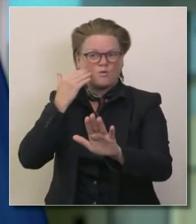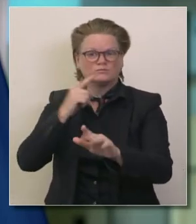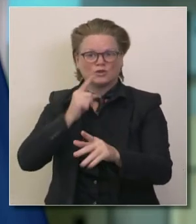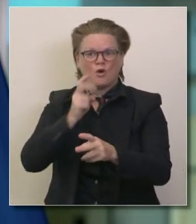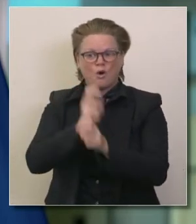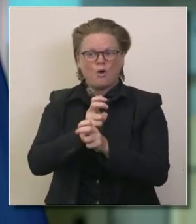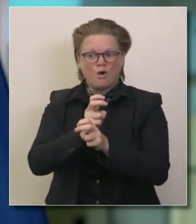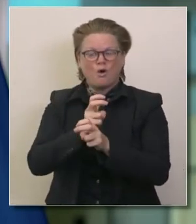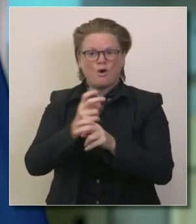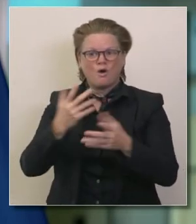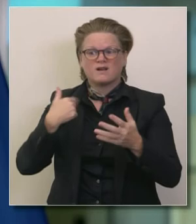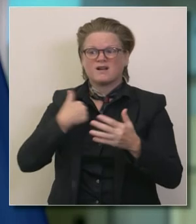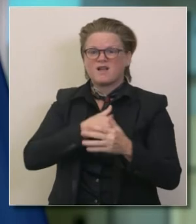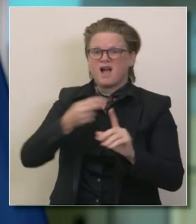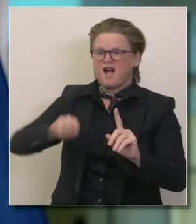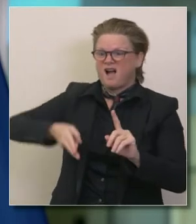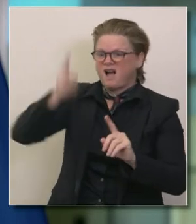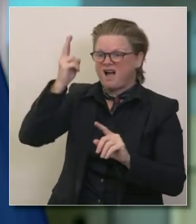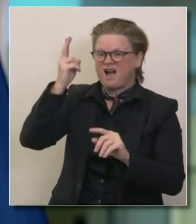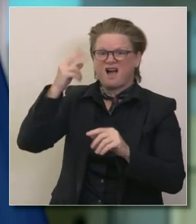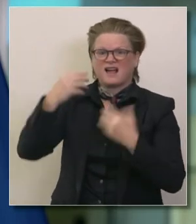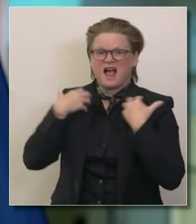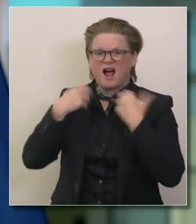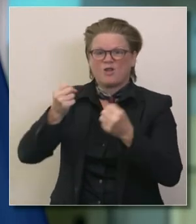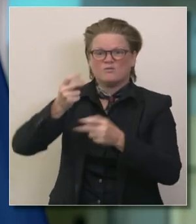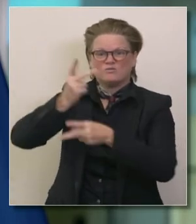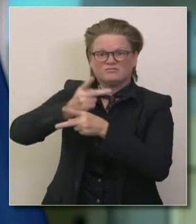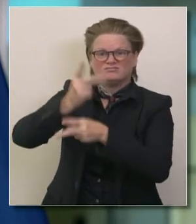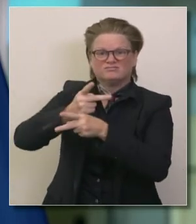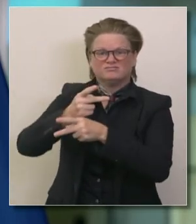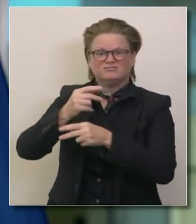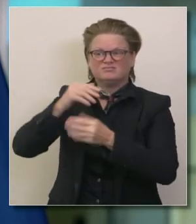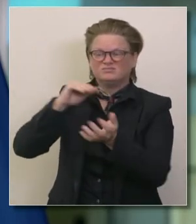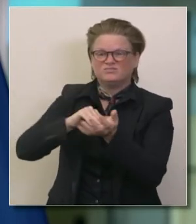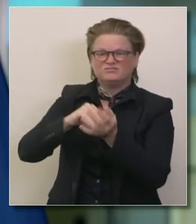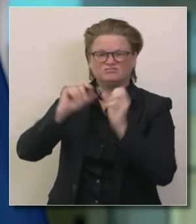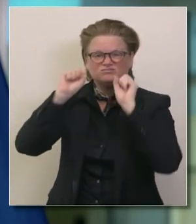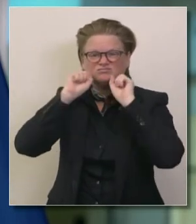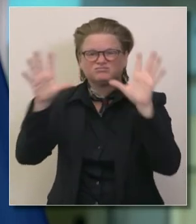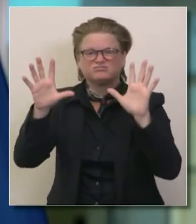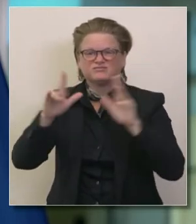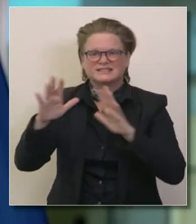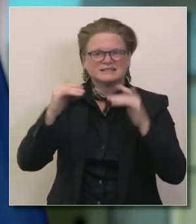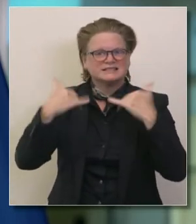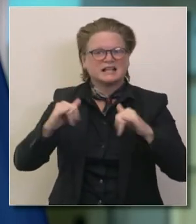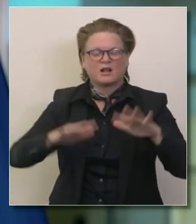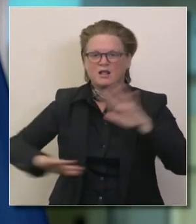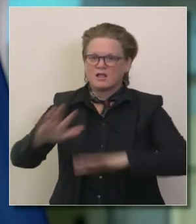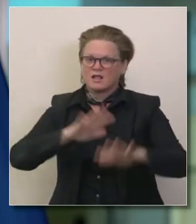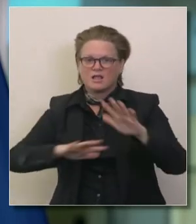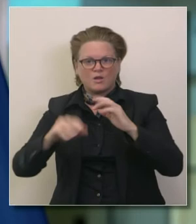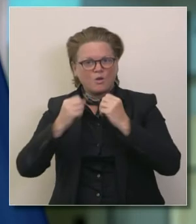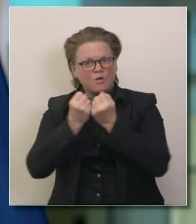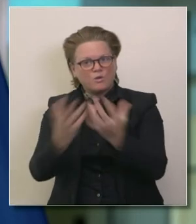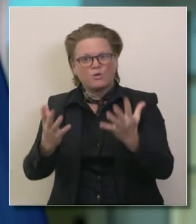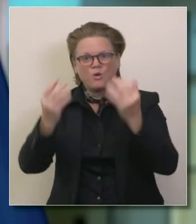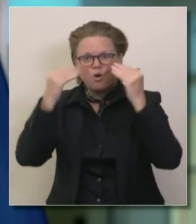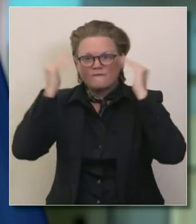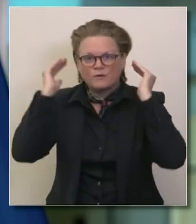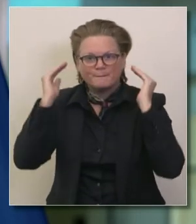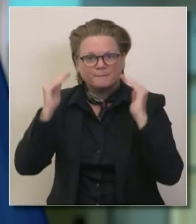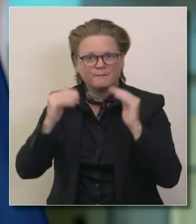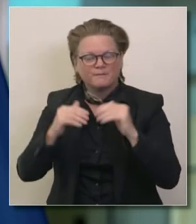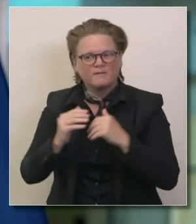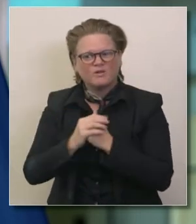hacer lo que los hospitales han estado haciendo por tanto tiempo ya dando atención médica de alto nivel a tantos californianos que lo necesitan en